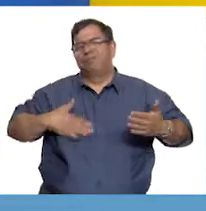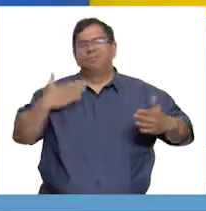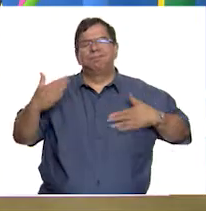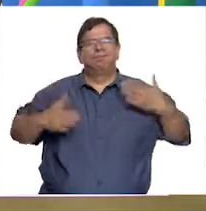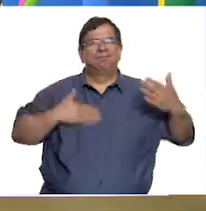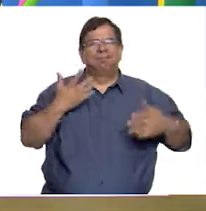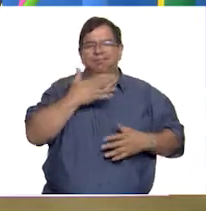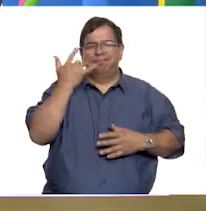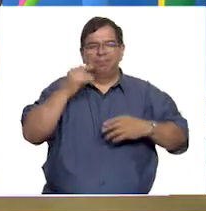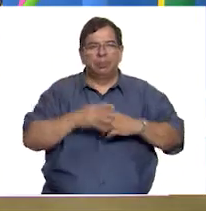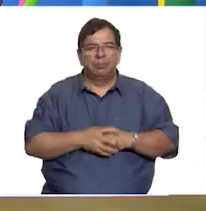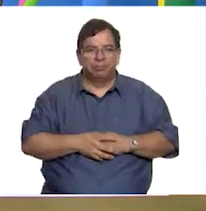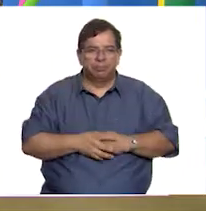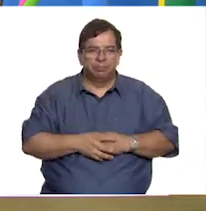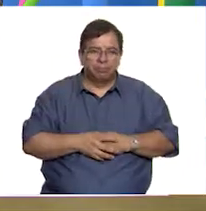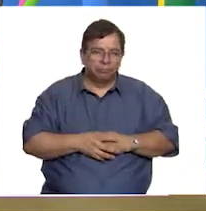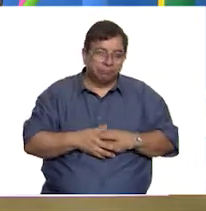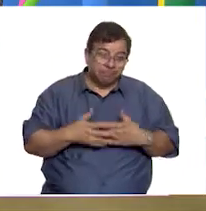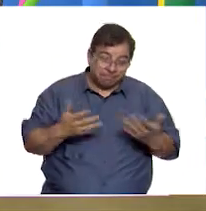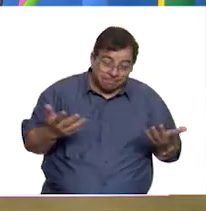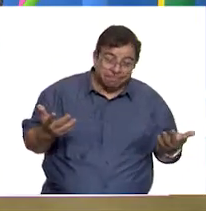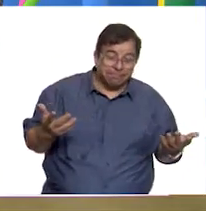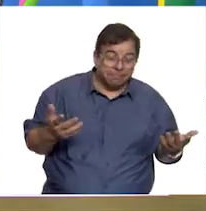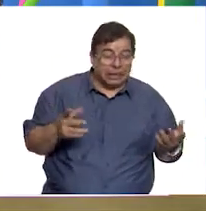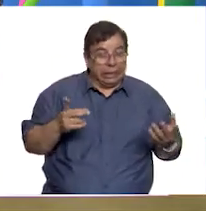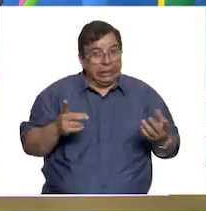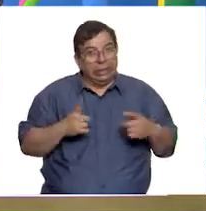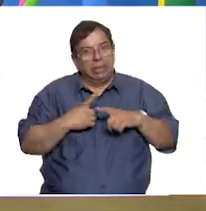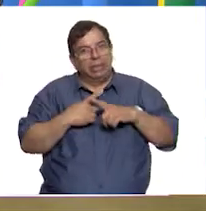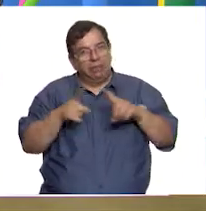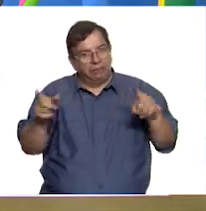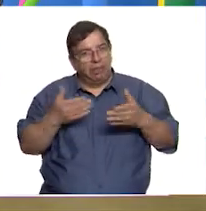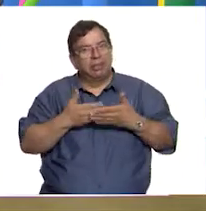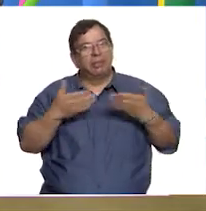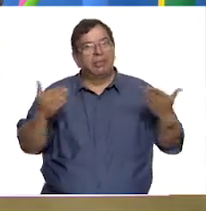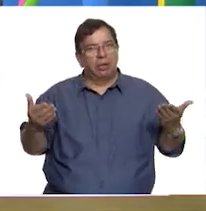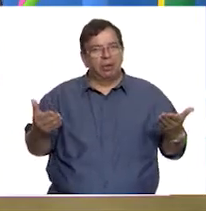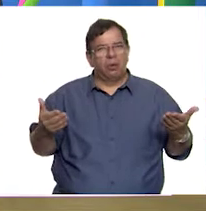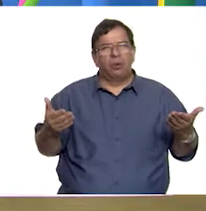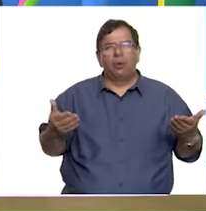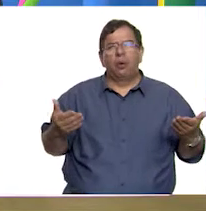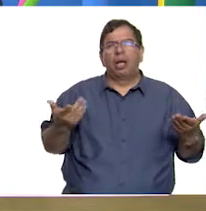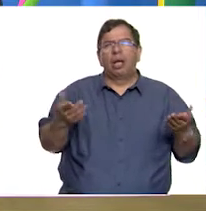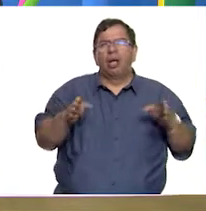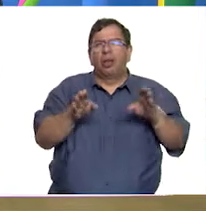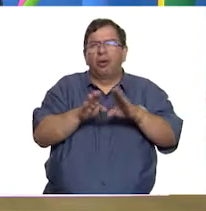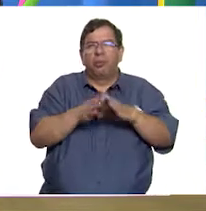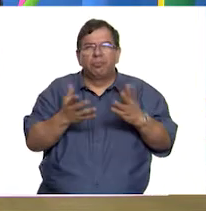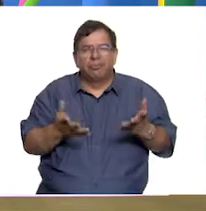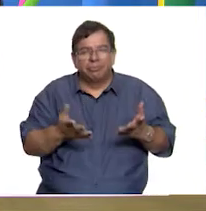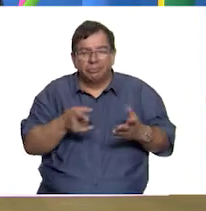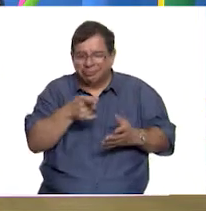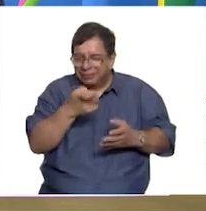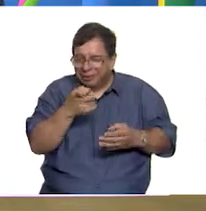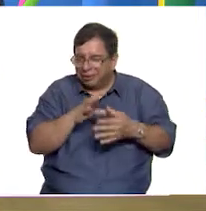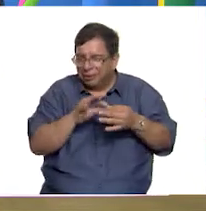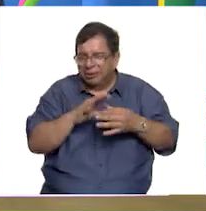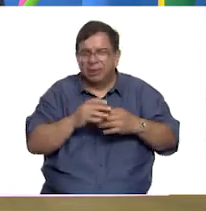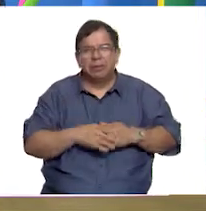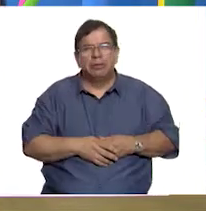Sin duda, era una situación muy diferente a la nuestra, hablando de eso último que nos cuenta.